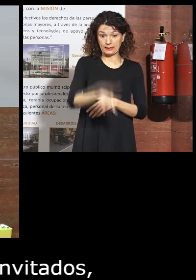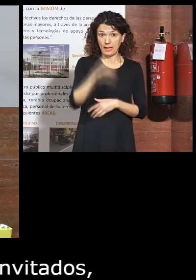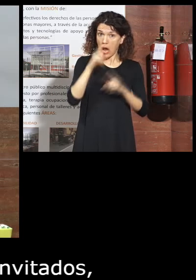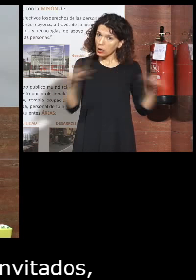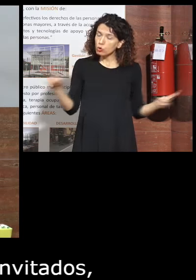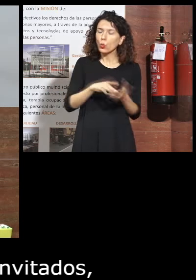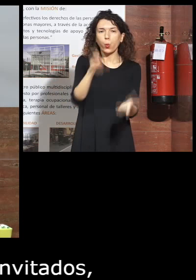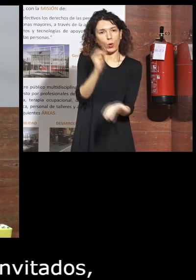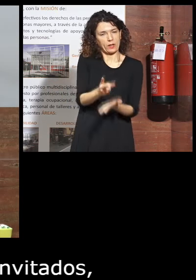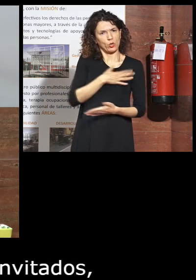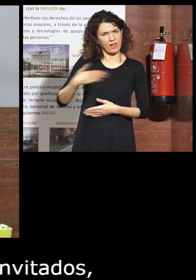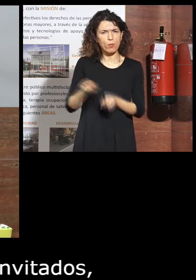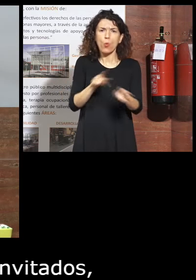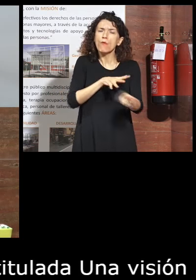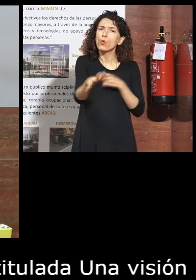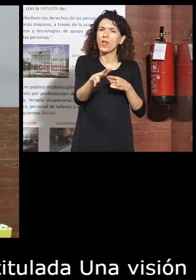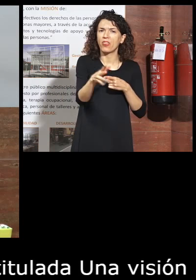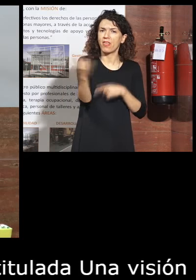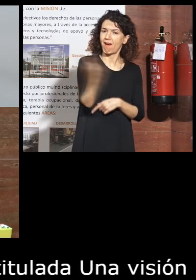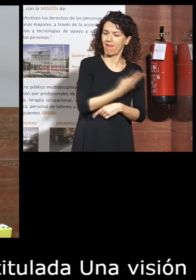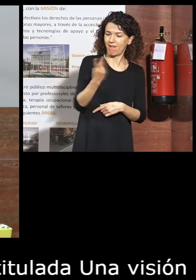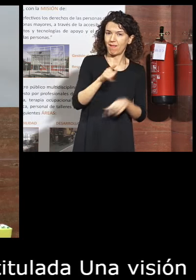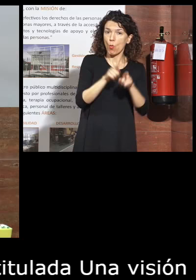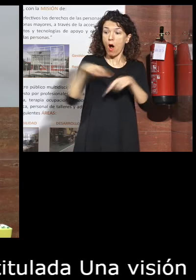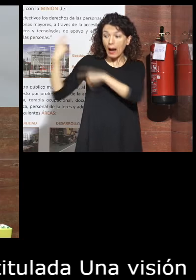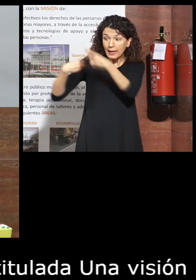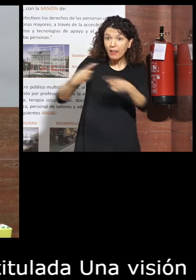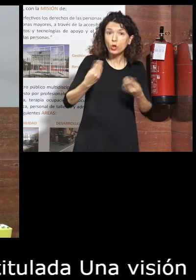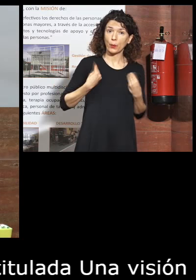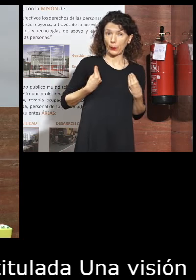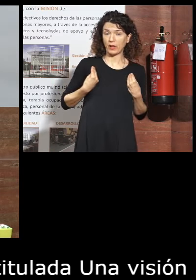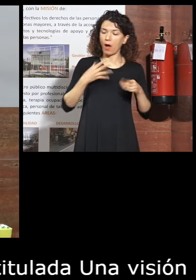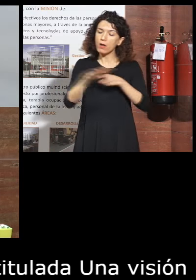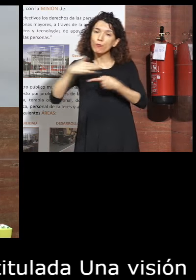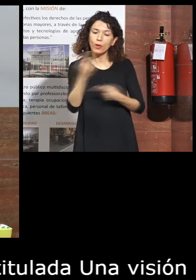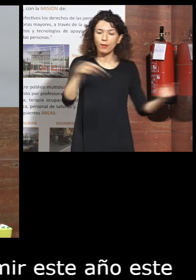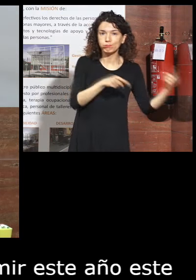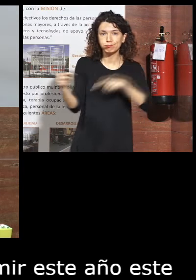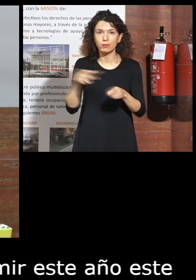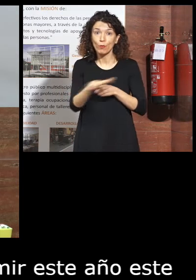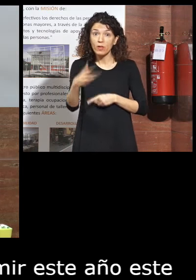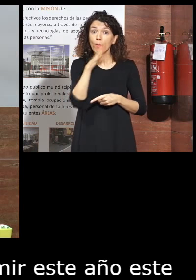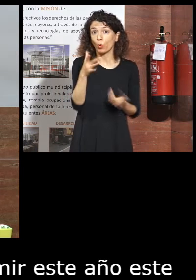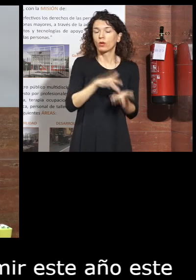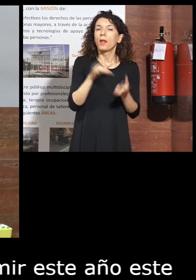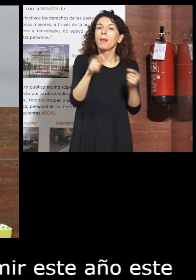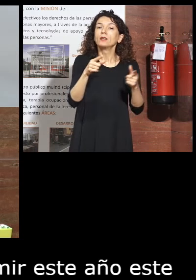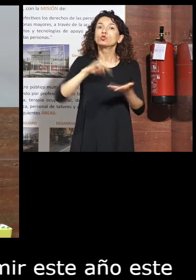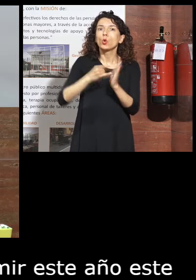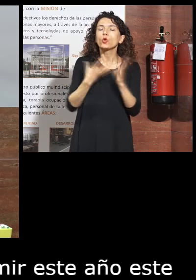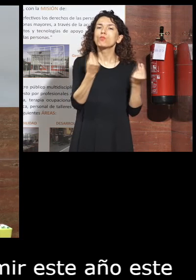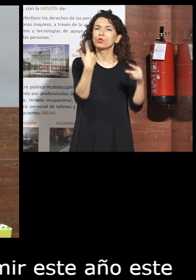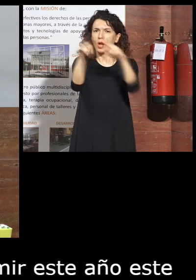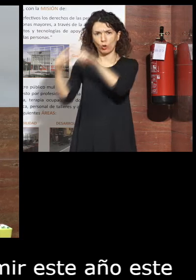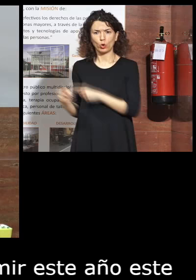este reto de influencia mutua entre todas las generaciones de la vida porque estamos convencidos de que es la solución para muchos